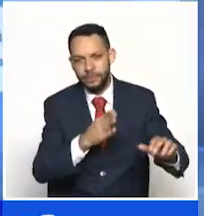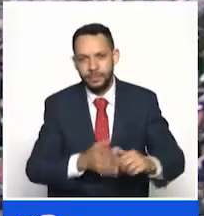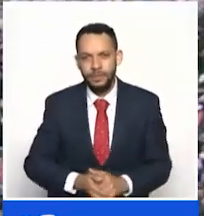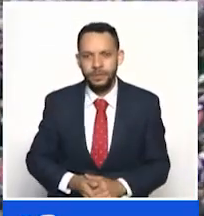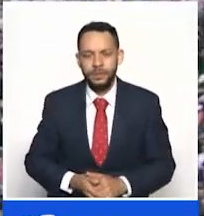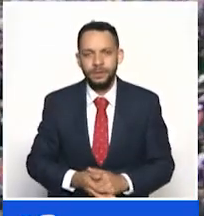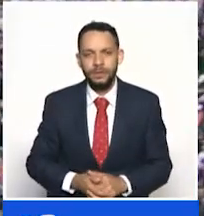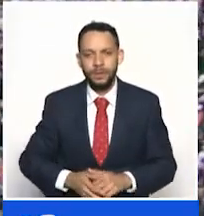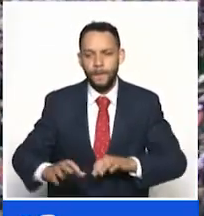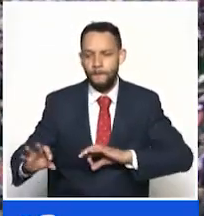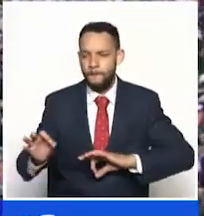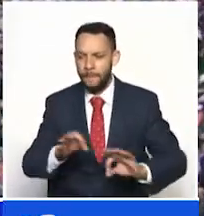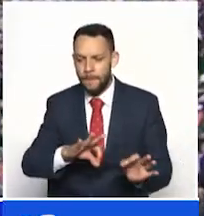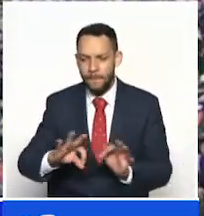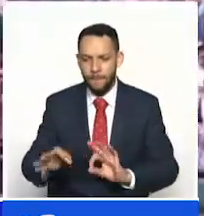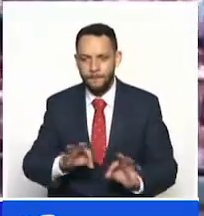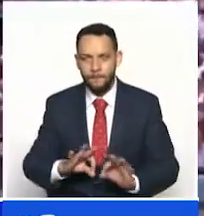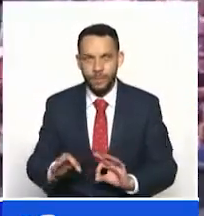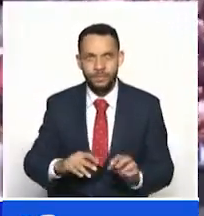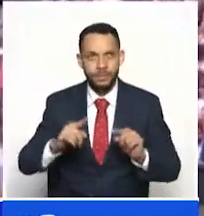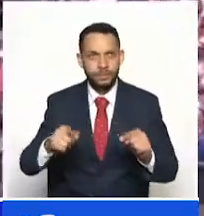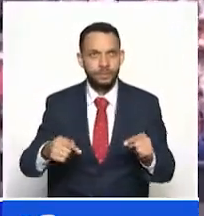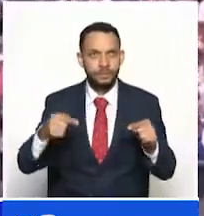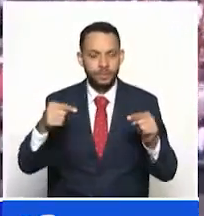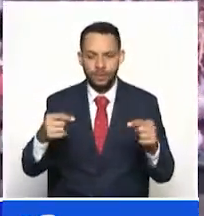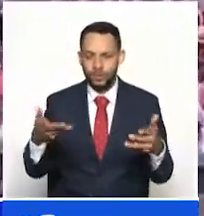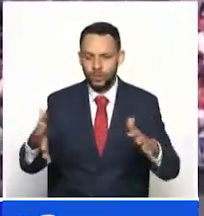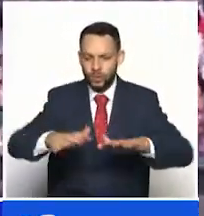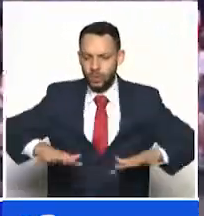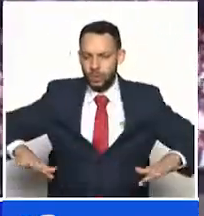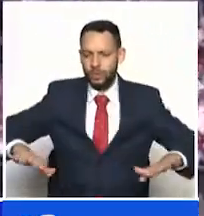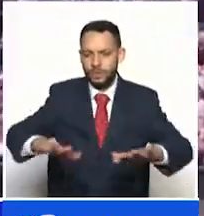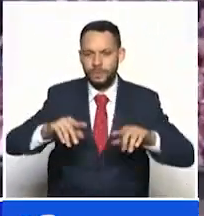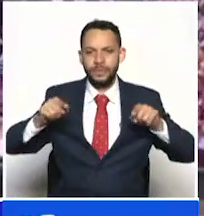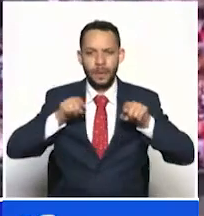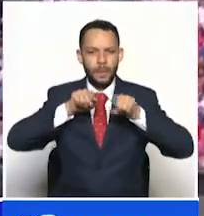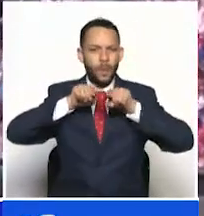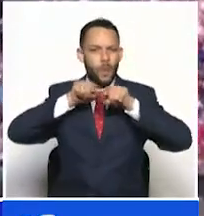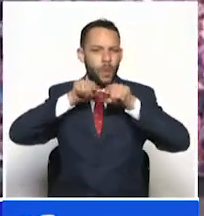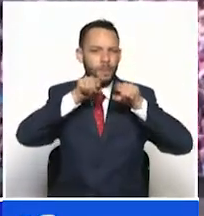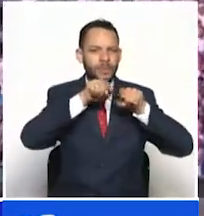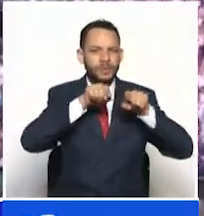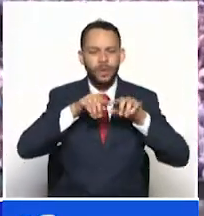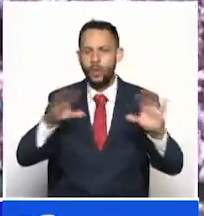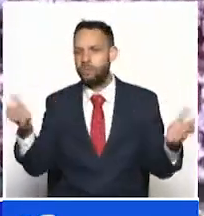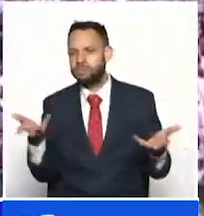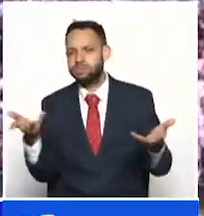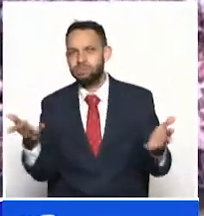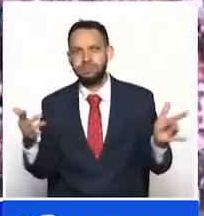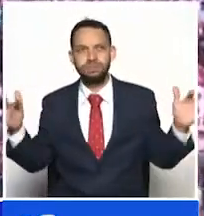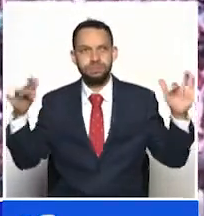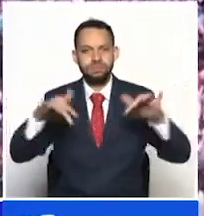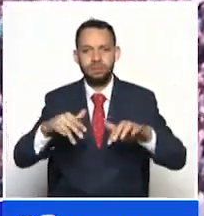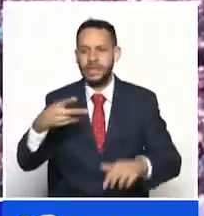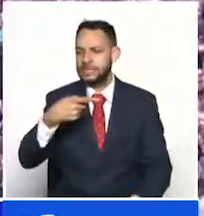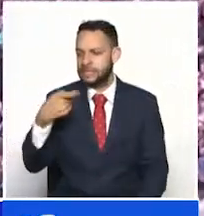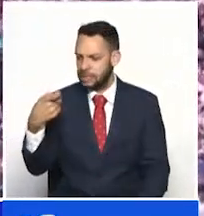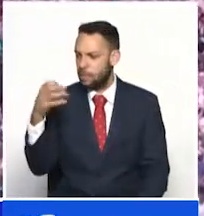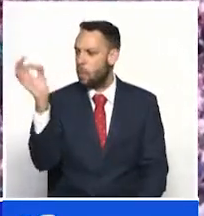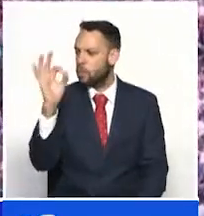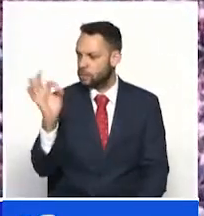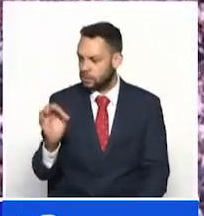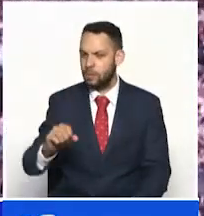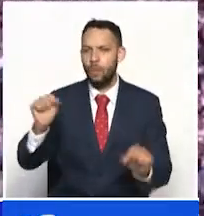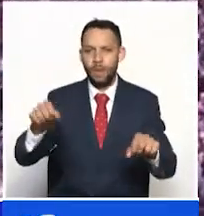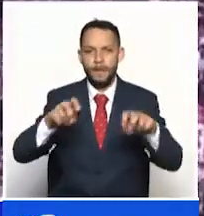La organización del torneo de Wimbledon anunció que los escenarios de cuartos de final del certamen podrán contar con un aforo del 100% de público La